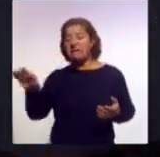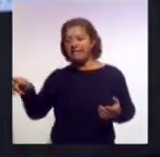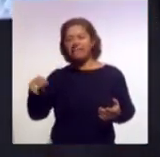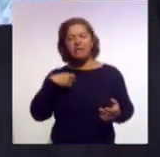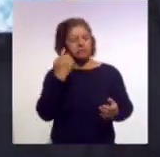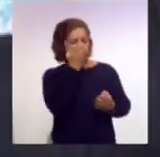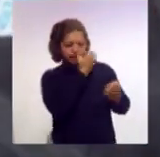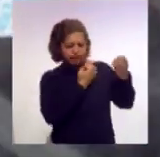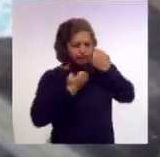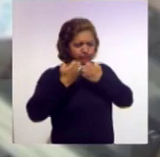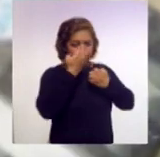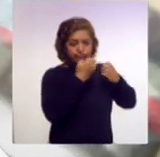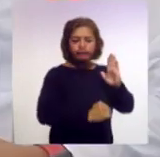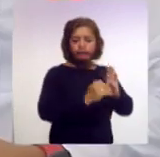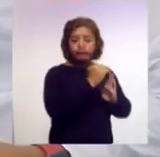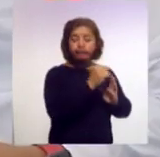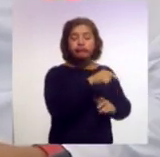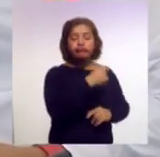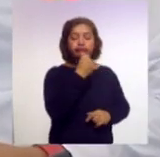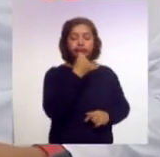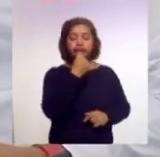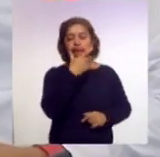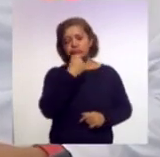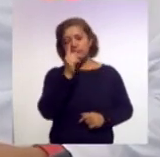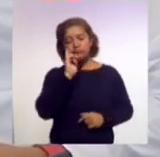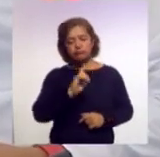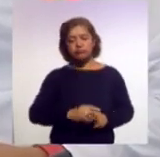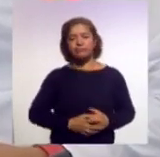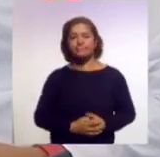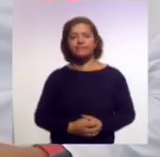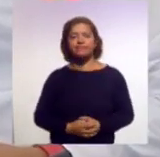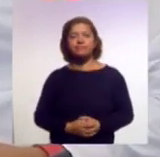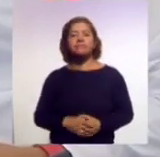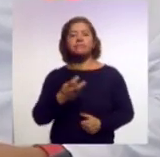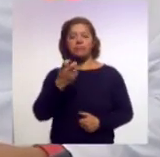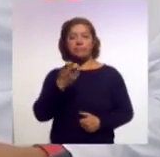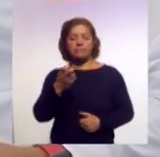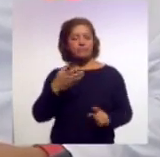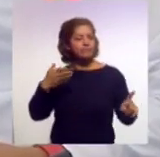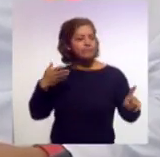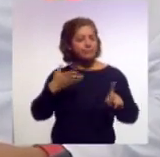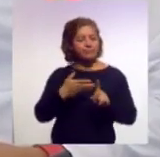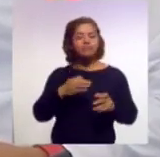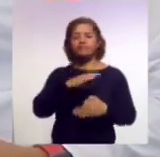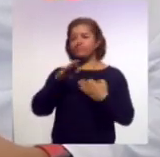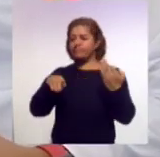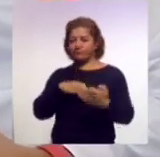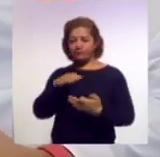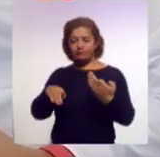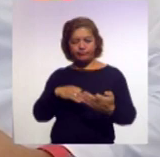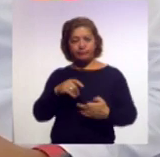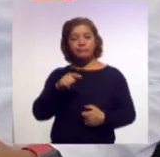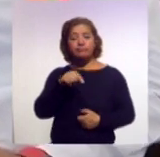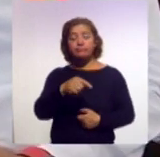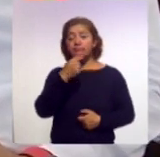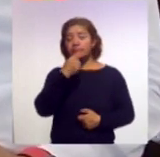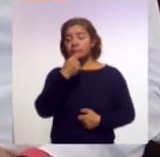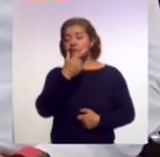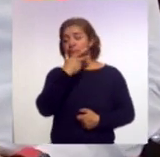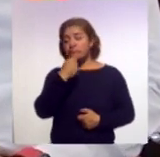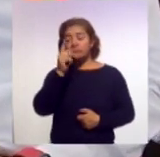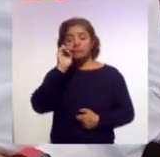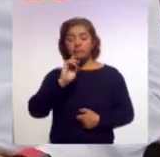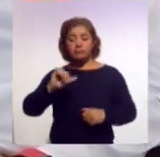a vivir en familia de las niñas. Muy bien, y precisamente, bueno, pues como en todos los casos, como tú ya lo señalabas, las niñas, los niños y los